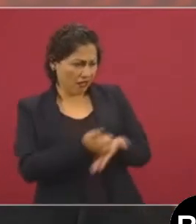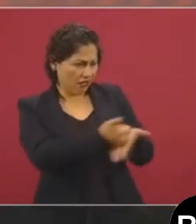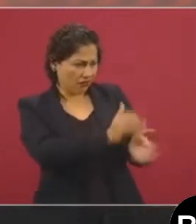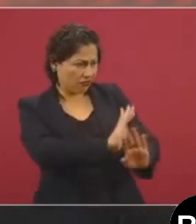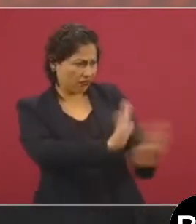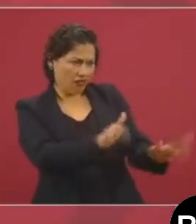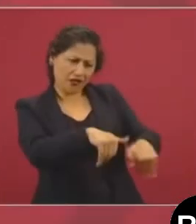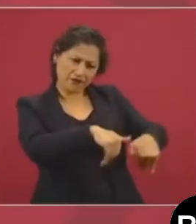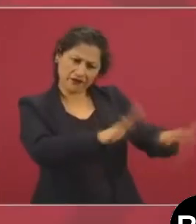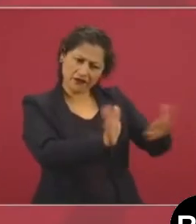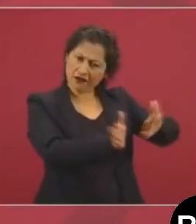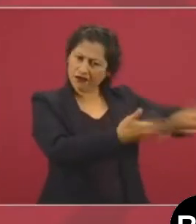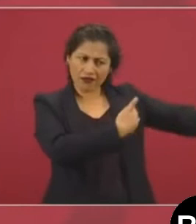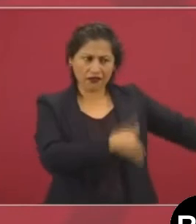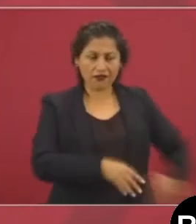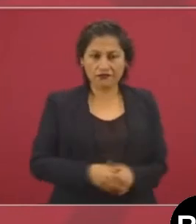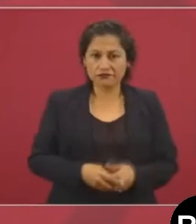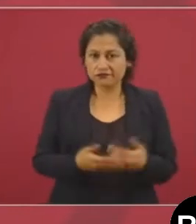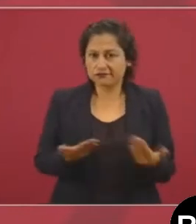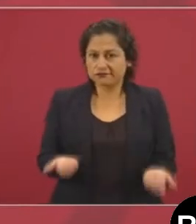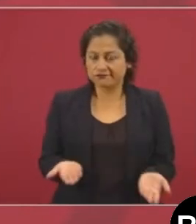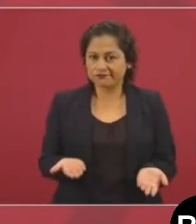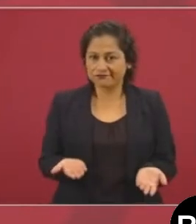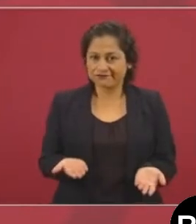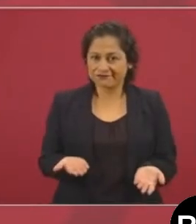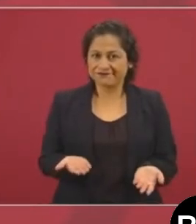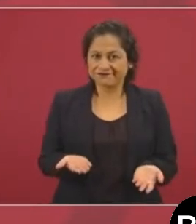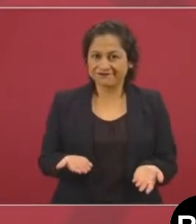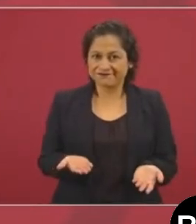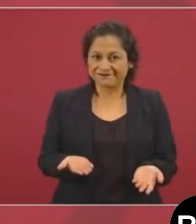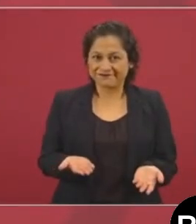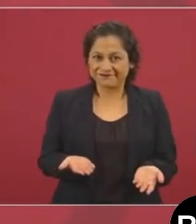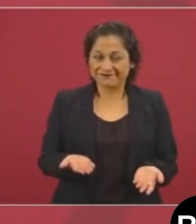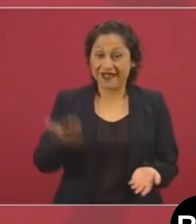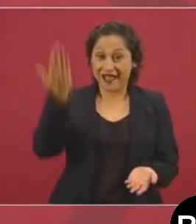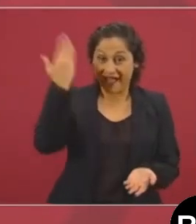a ti ya te dimos qué me vienes a pedir. Es